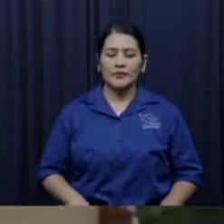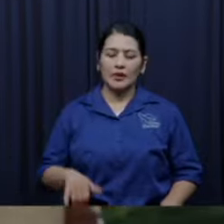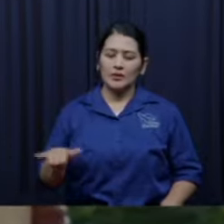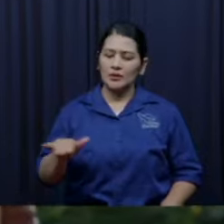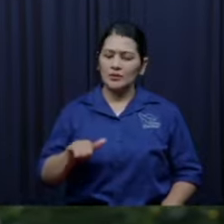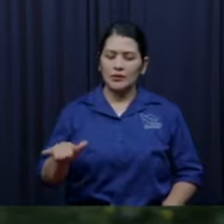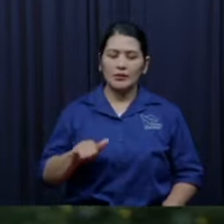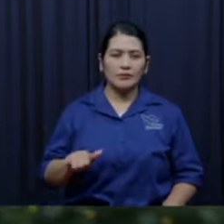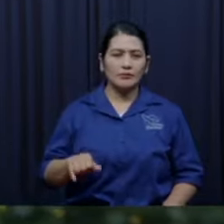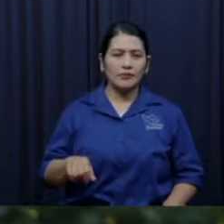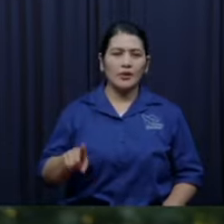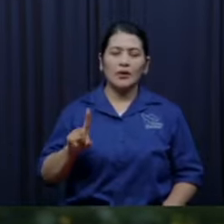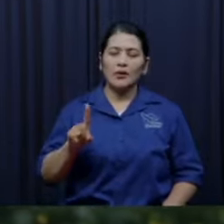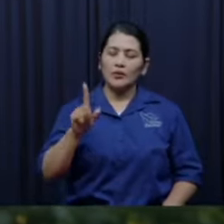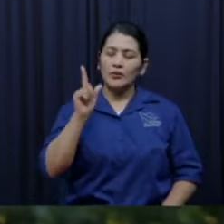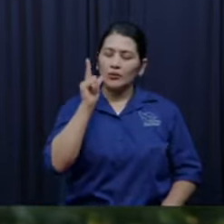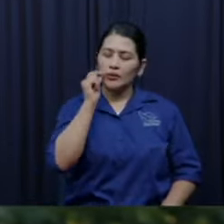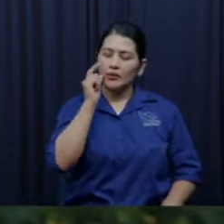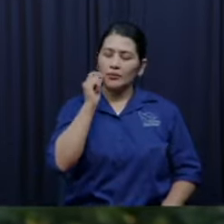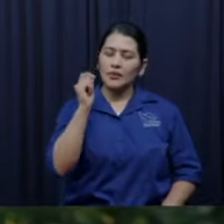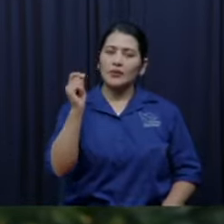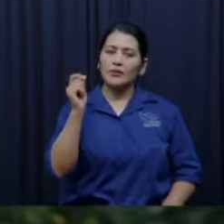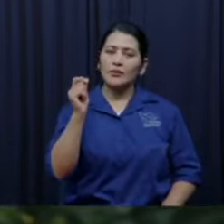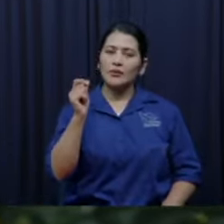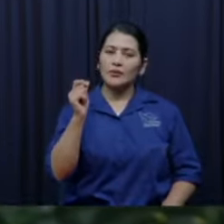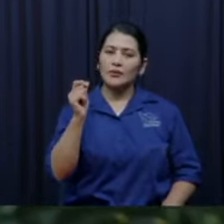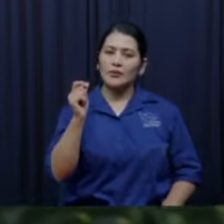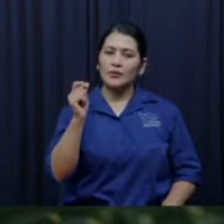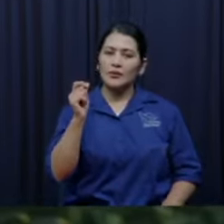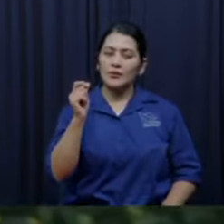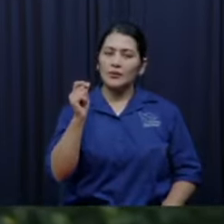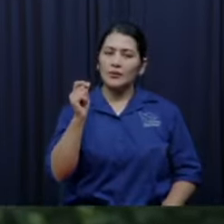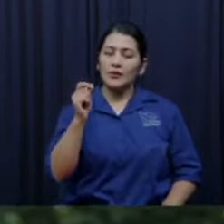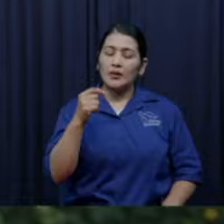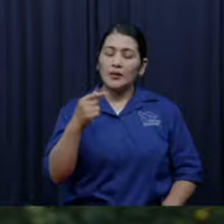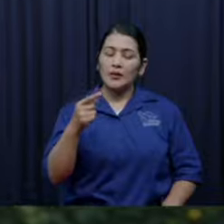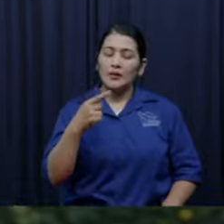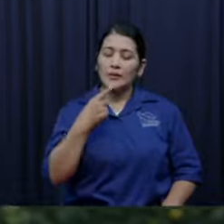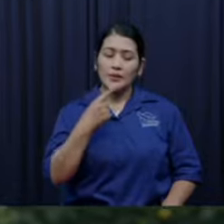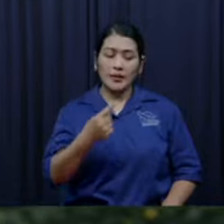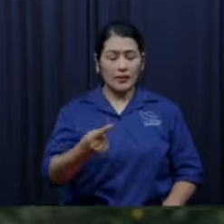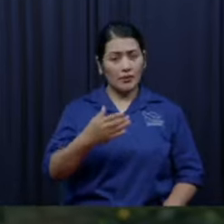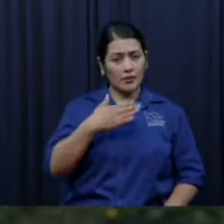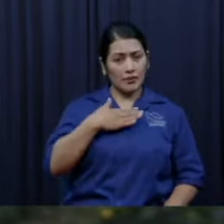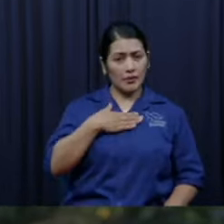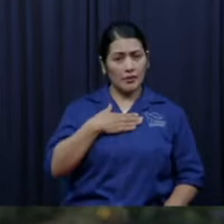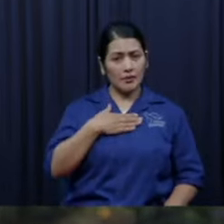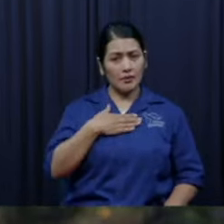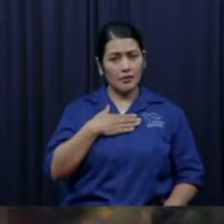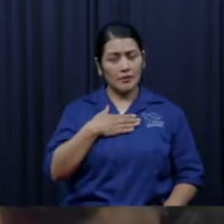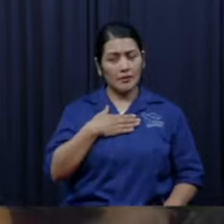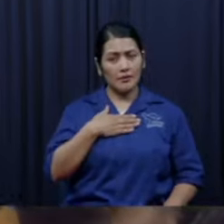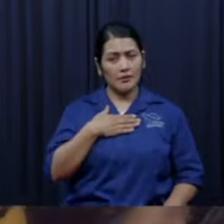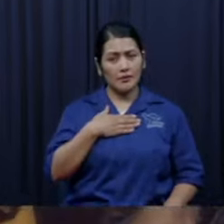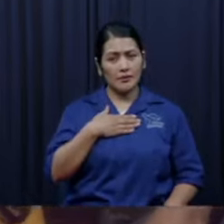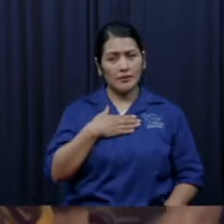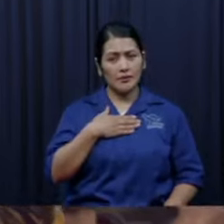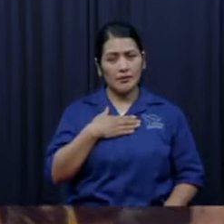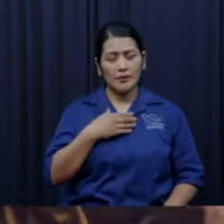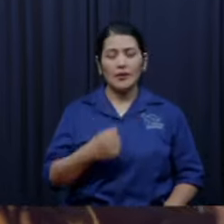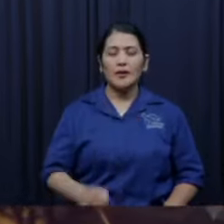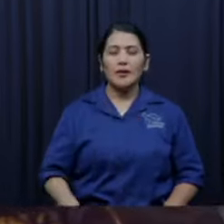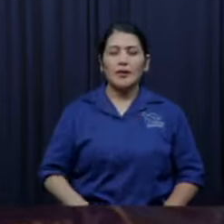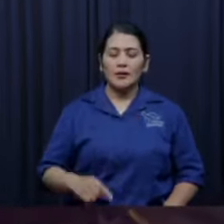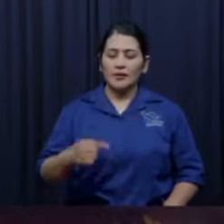fíjate que después de oír un mensaje el señor habló a mi corazón y entonces yo dije ya no voy a tirar ningún vuelto